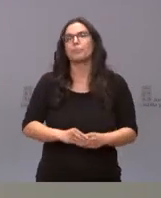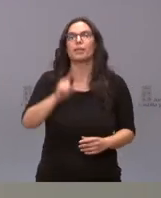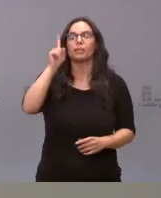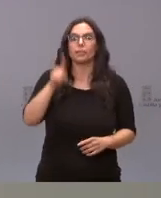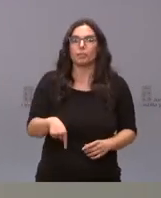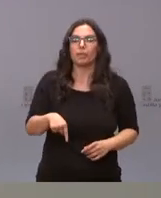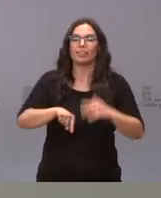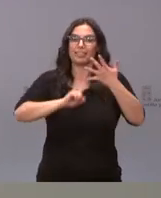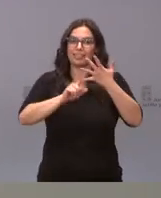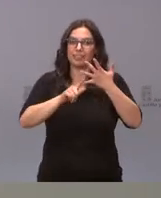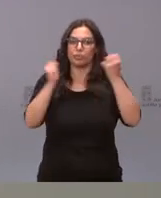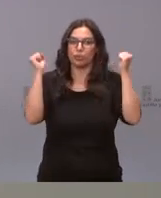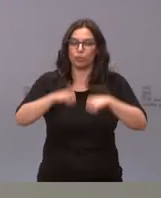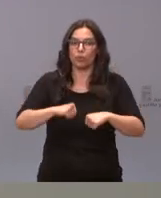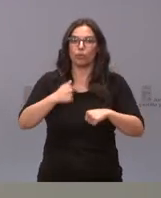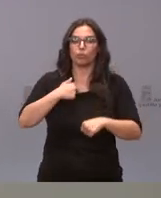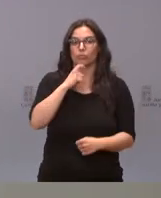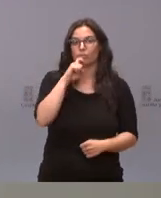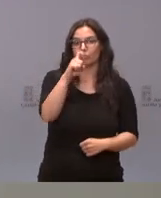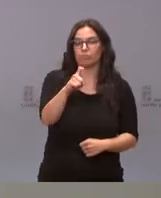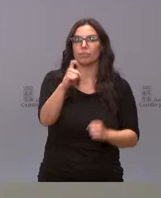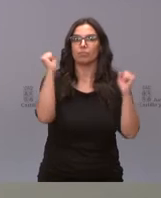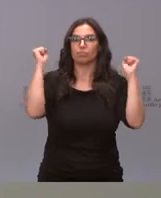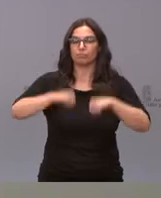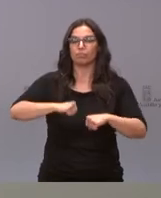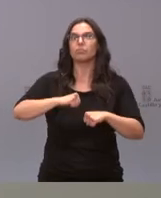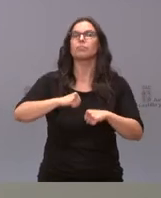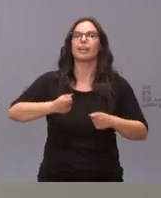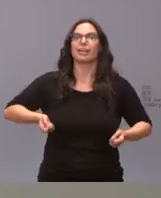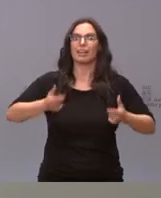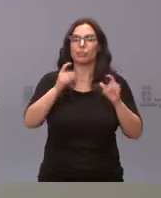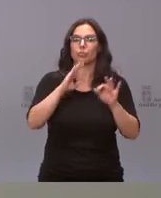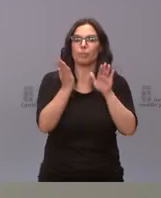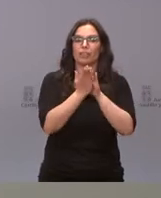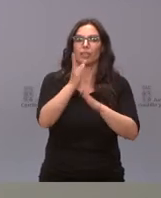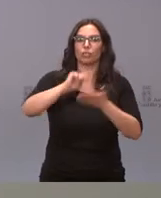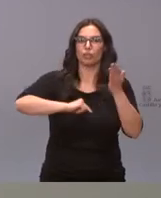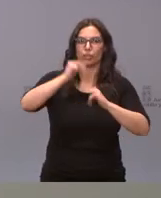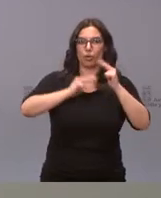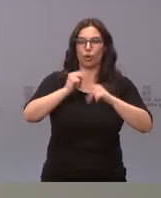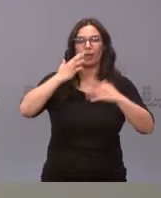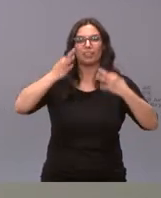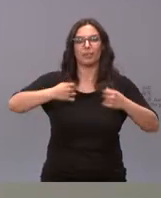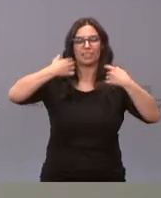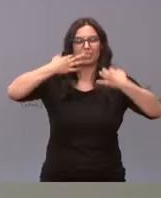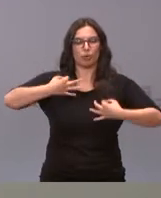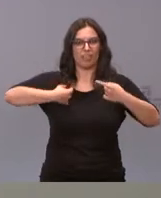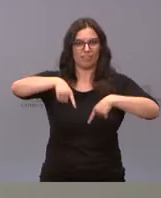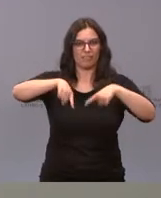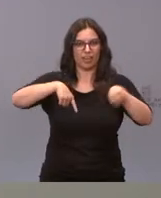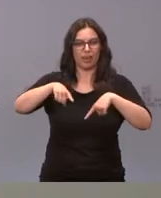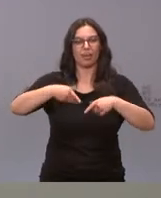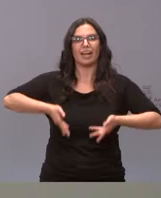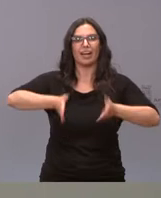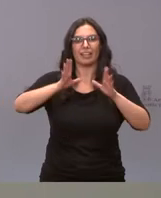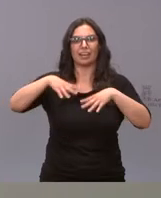como quinto acuerdo, comuniqué la aprobación del gasto de un expediente de contratación de obras relativos a la seguridad vial para estabilizar un talud en la carretera